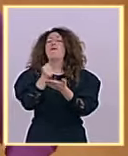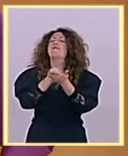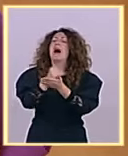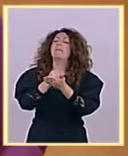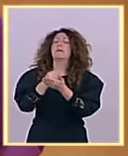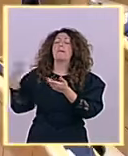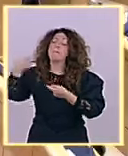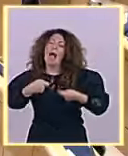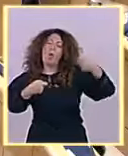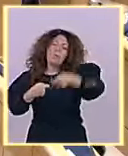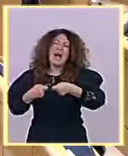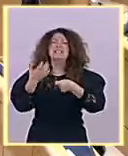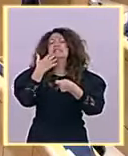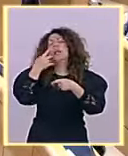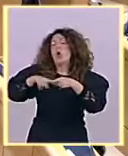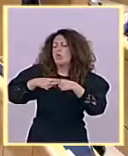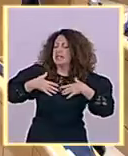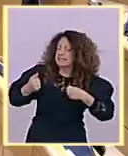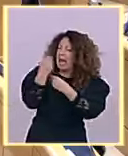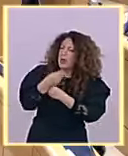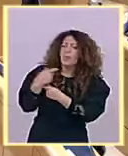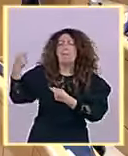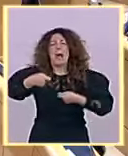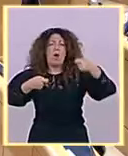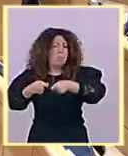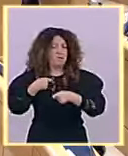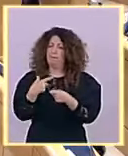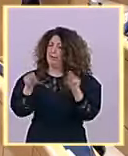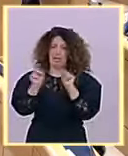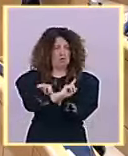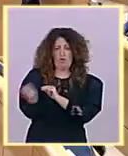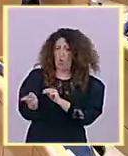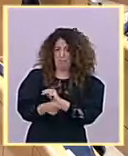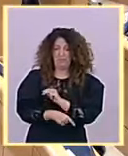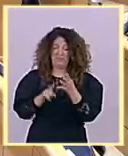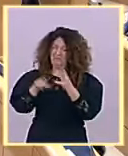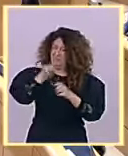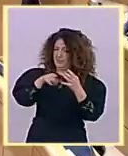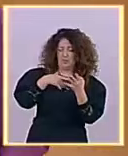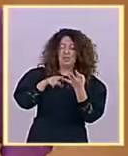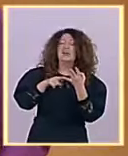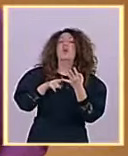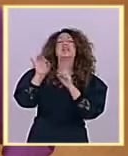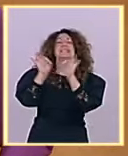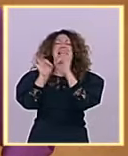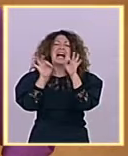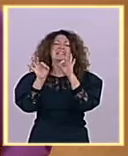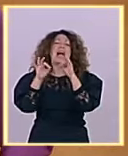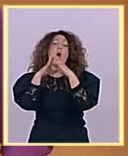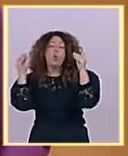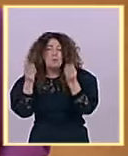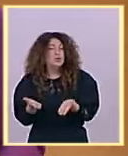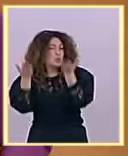vamos a volver a subir las tasas universitarias a suprimir las becas o a exigirle mayor